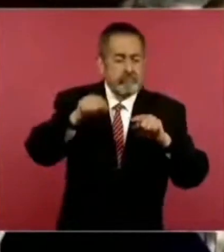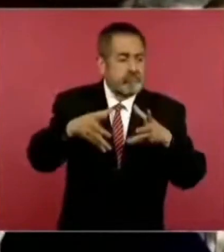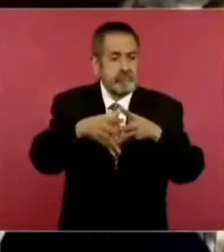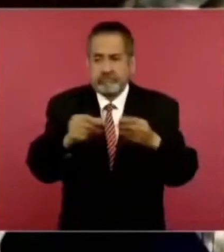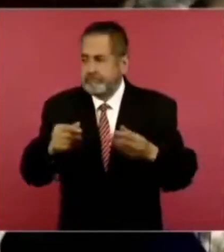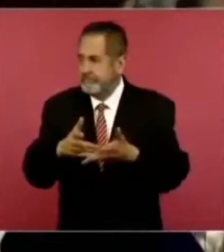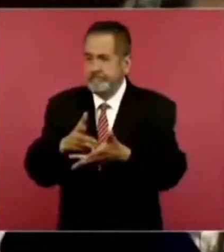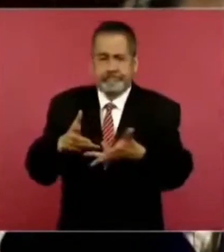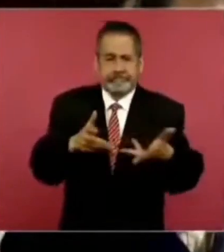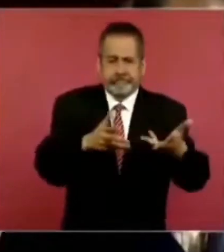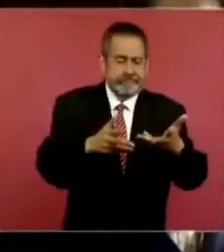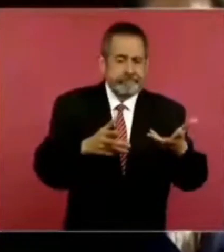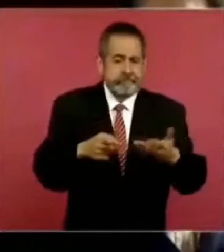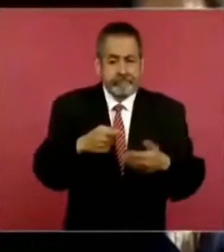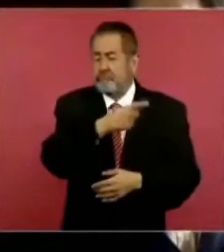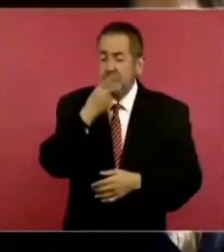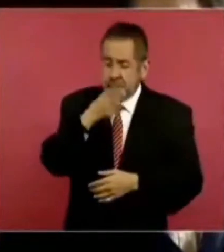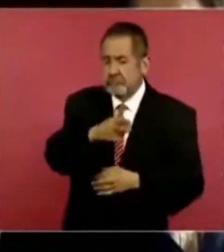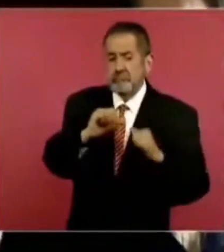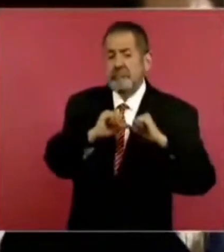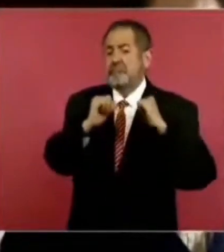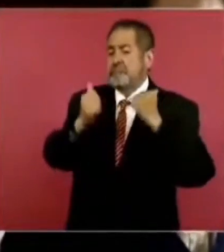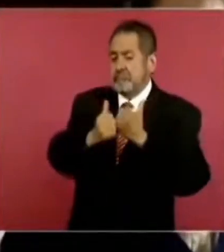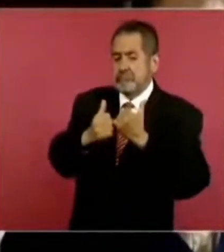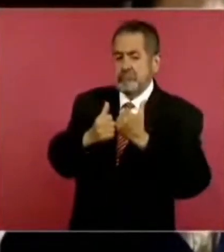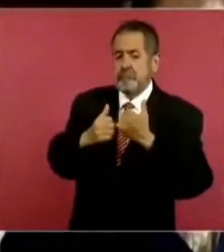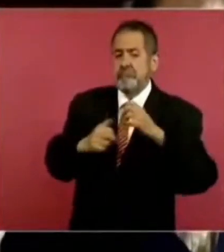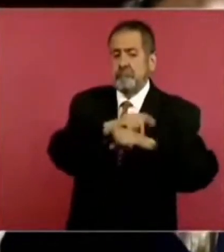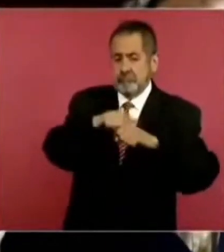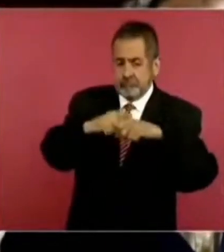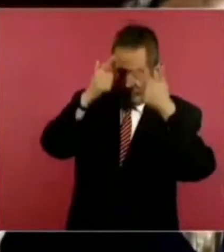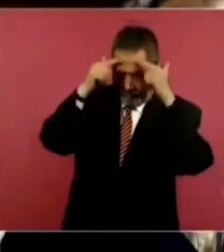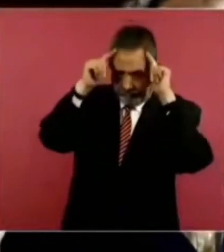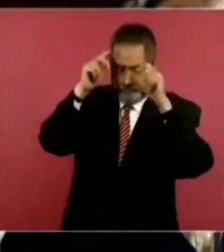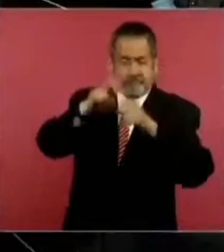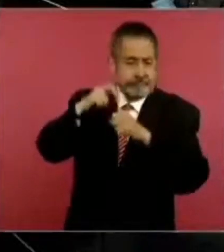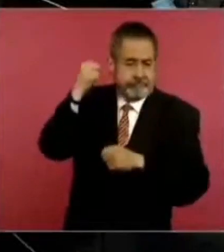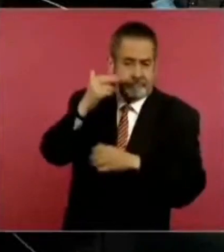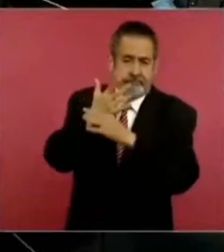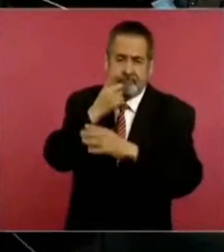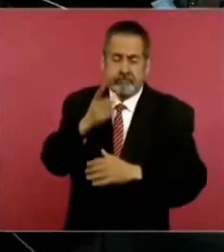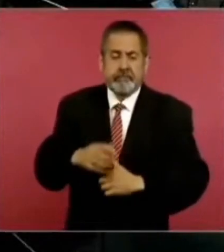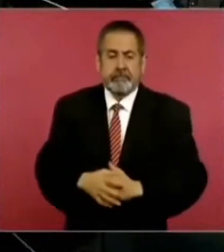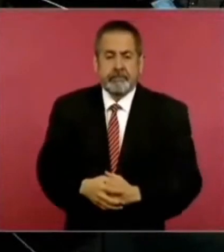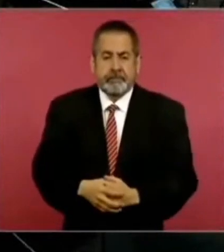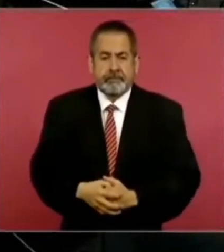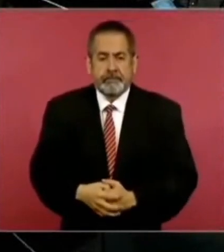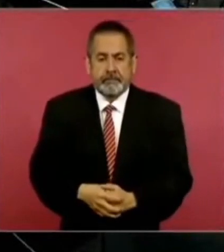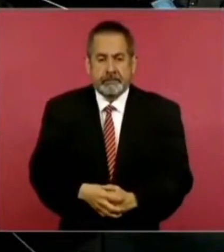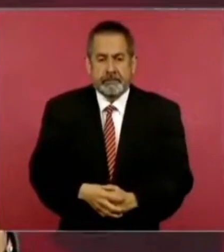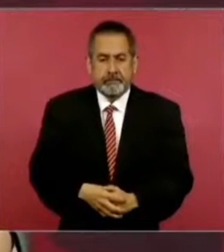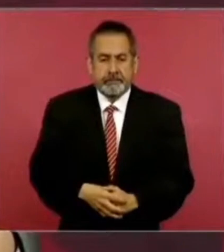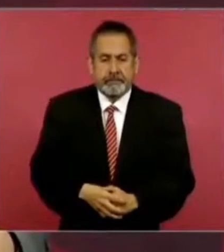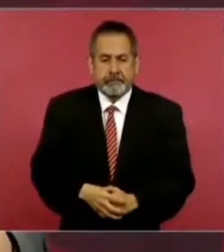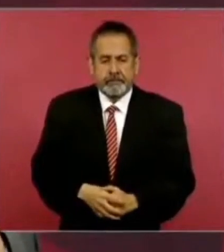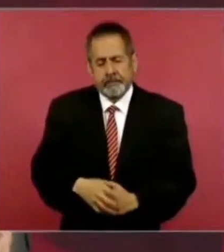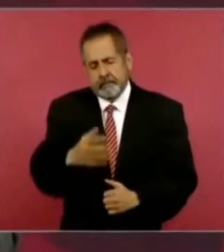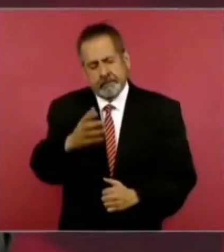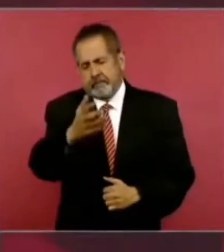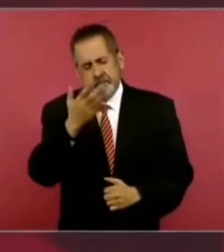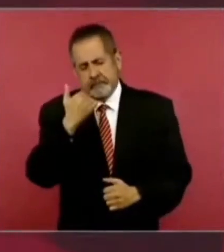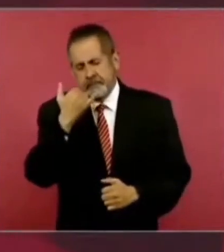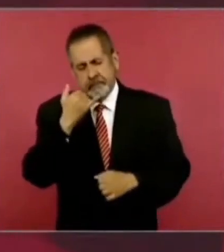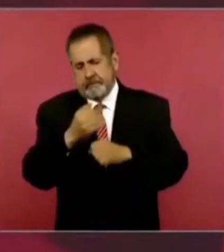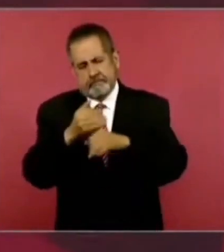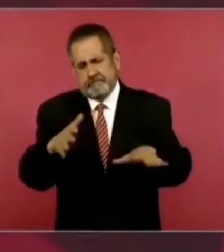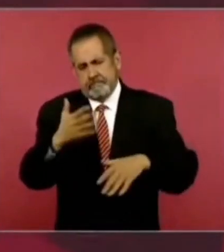perdidos en Acapulco. Ellos lo afirman la Asociación Nacional de Marina de Acapulco. No tenemos información. Lo que